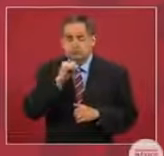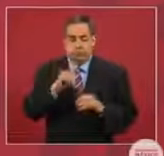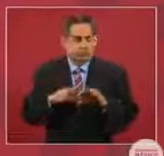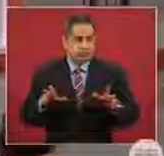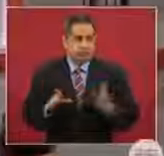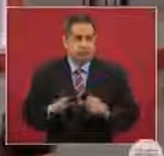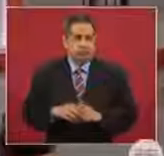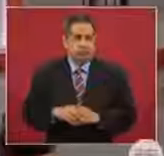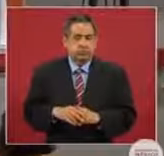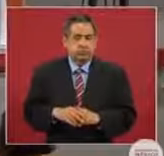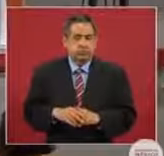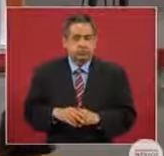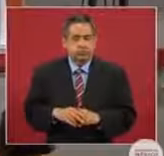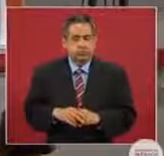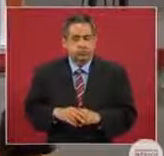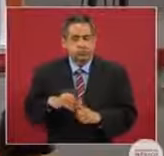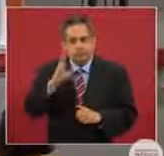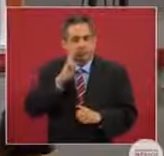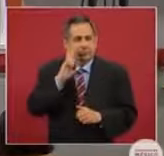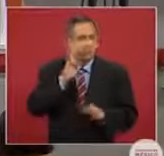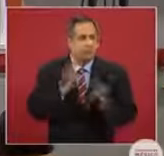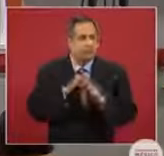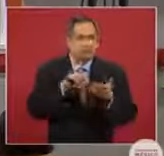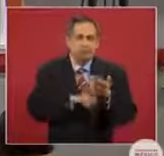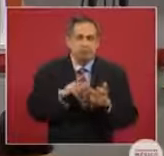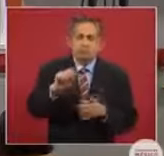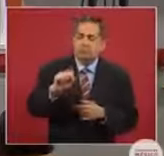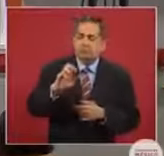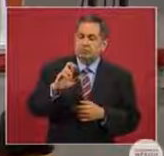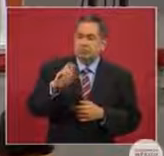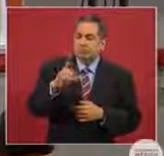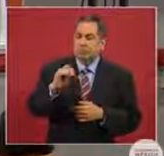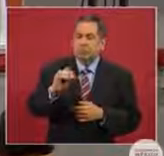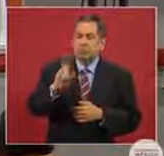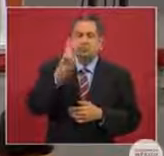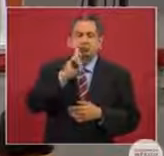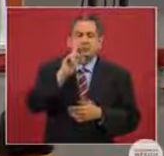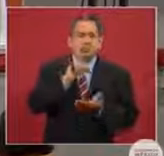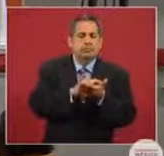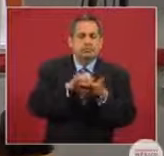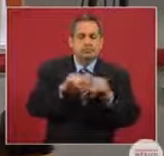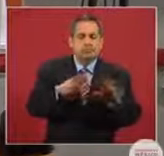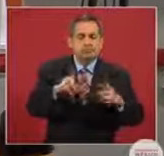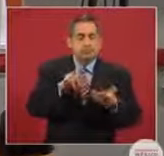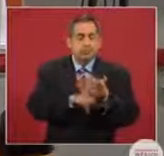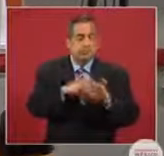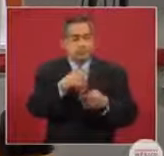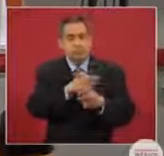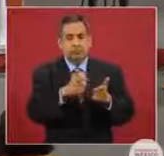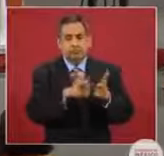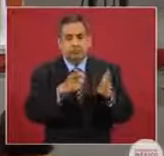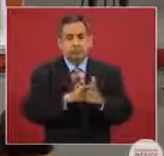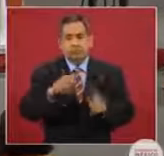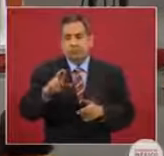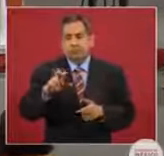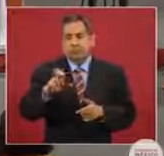Pero van a ver cómo le pone Sergio Sarmiento, que pertenece al Reforma,